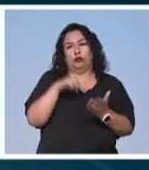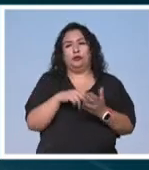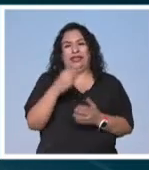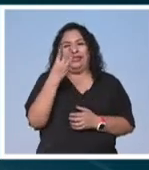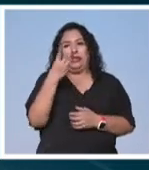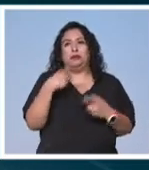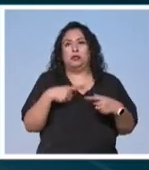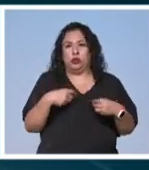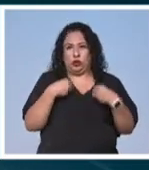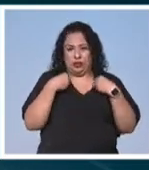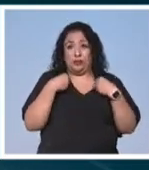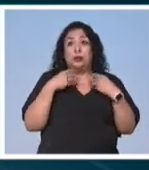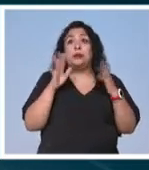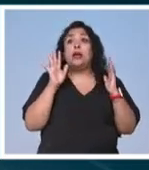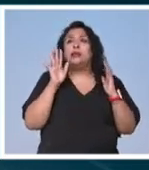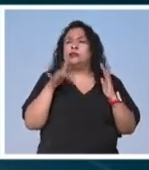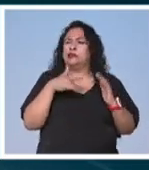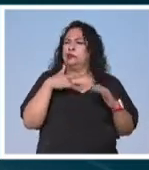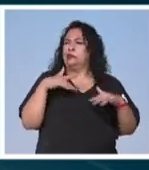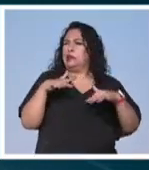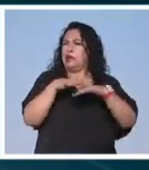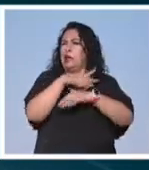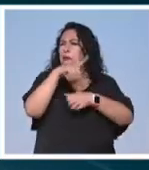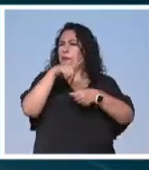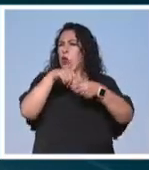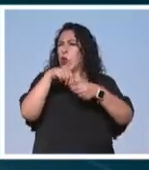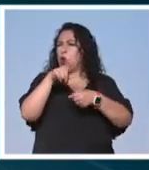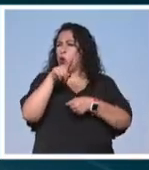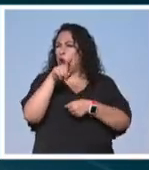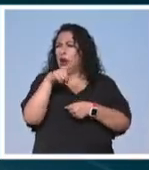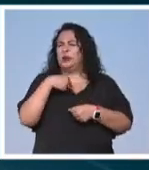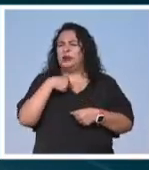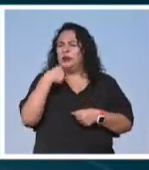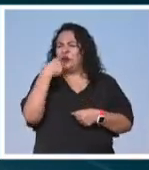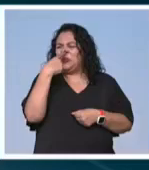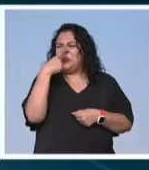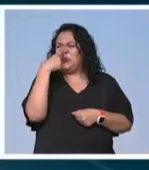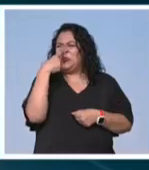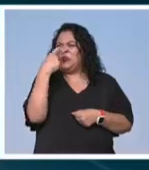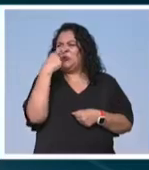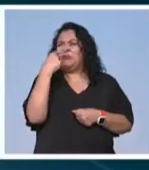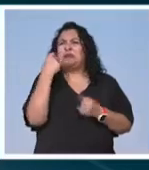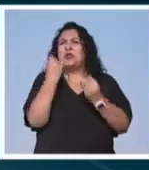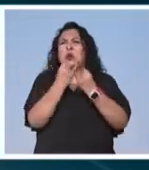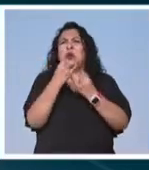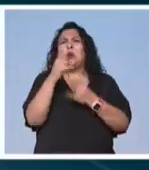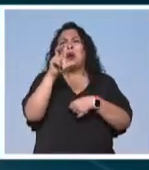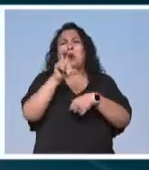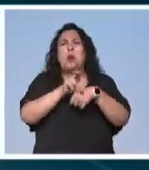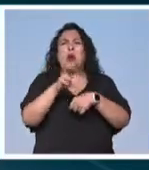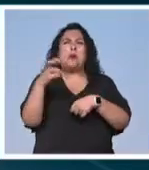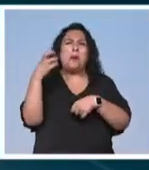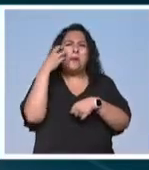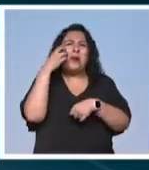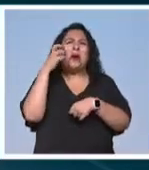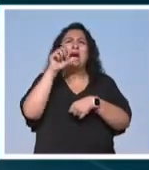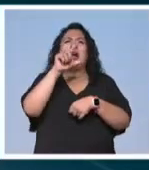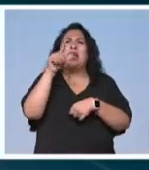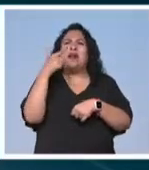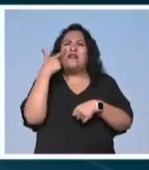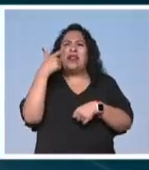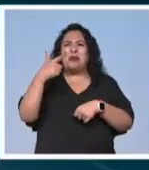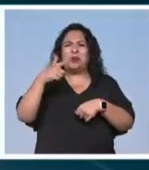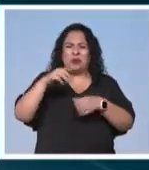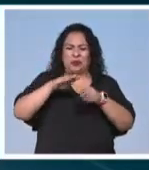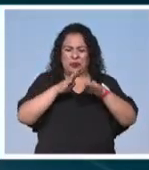habitantes de la zona han percibido un cambio de tonalidades en el agua olores fétidos similares al azufre o al huevo podrido y han avistado natas